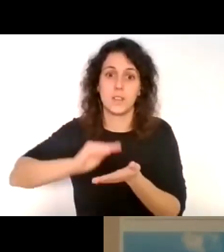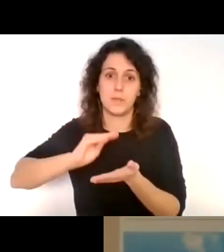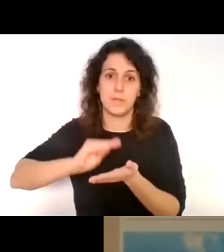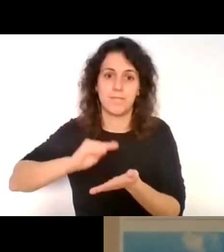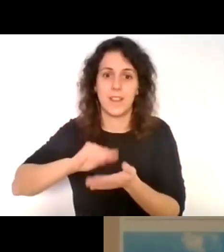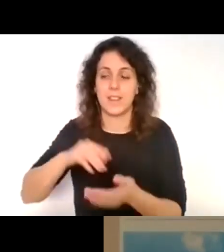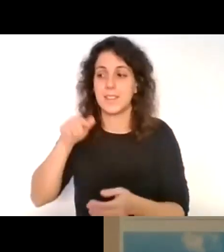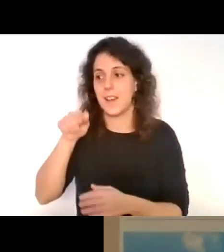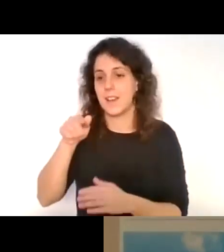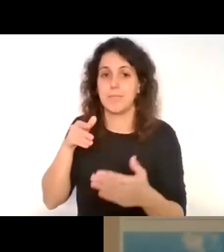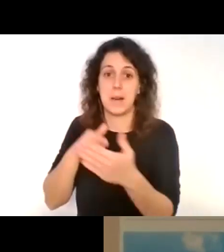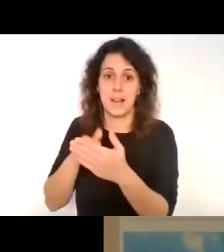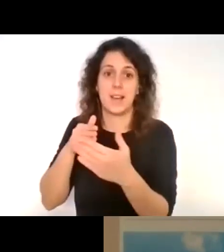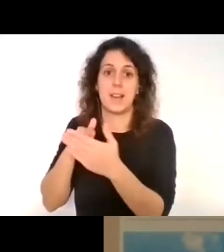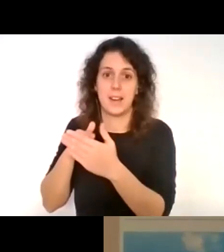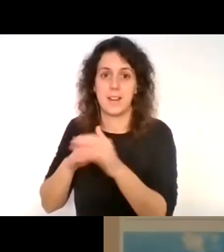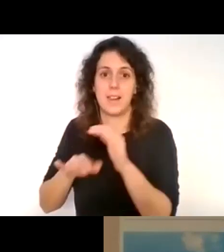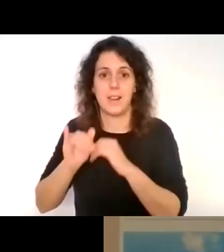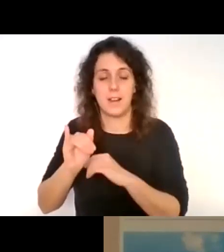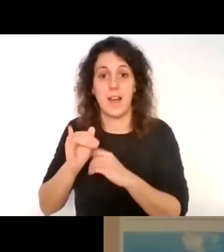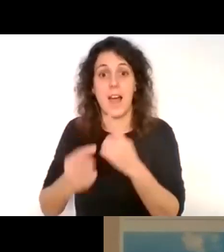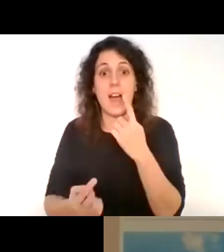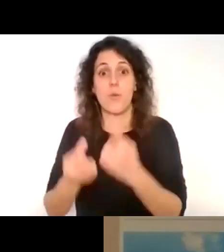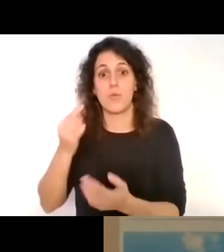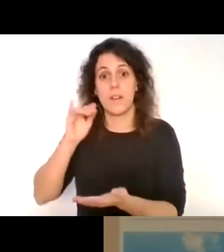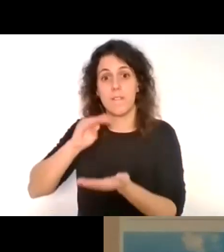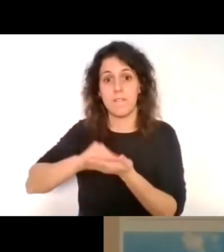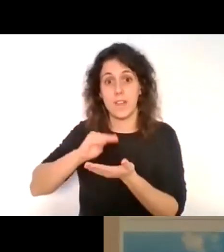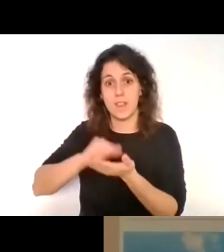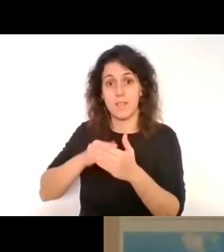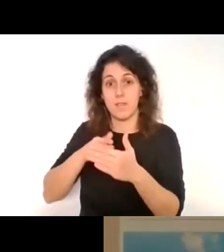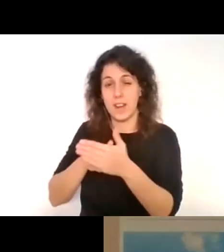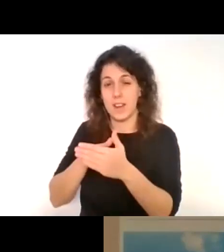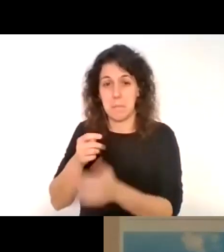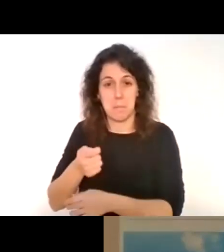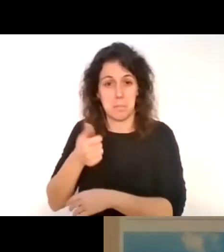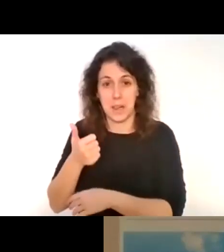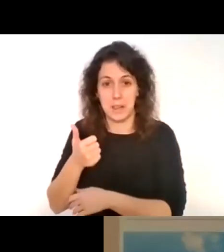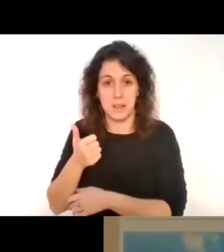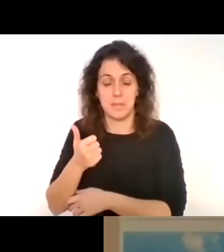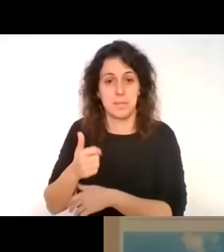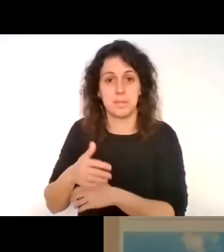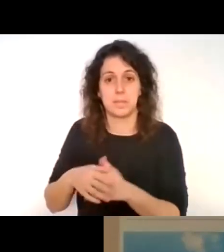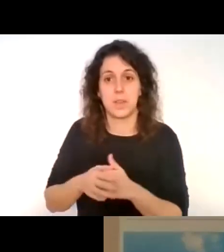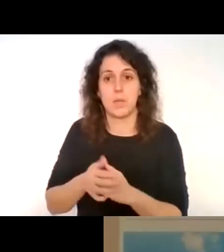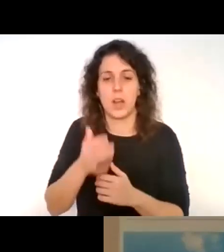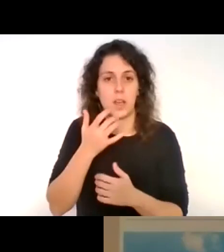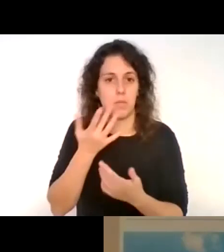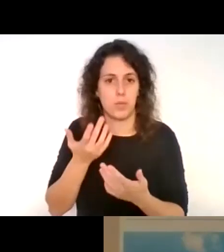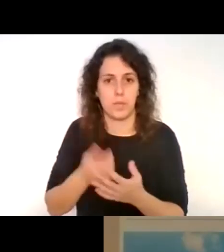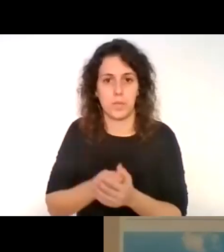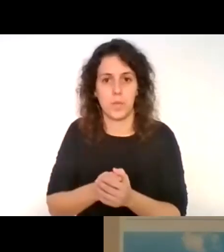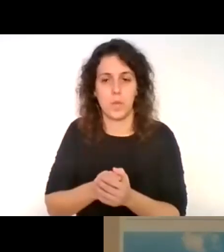no es accesible, pero a veces las trabas son pocas, las barreras se pueden